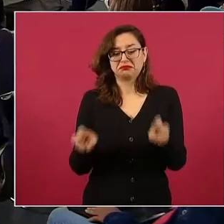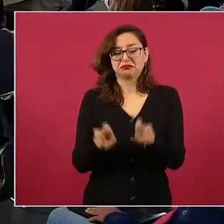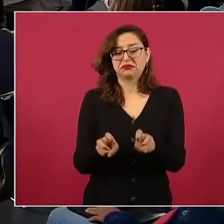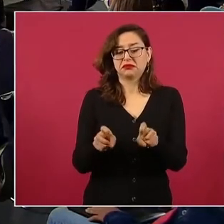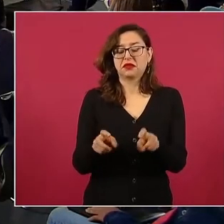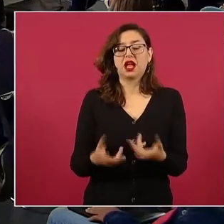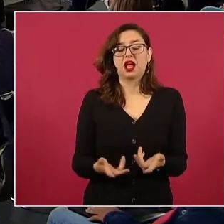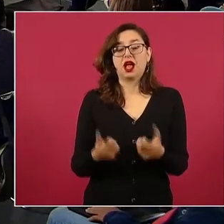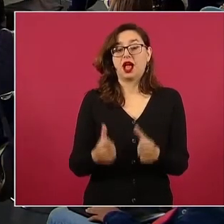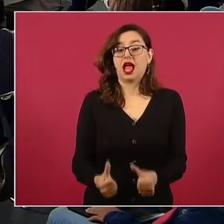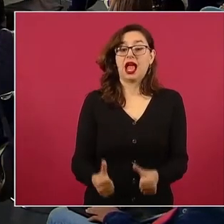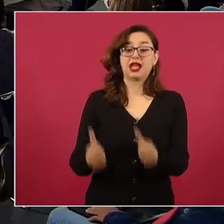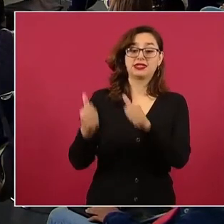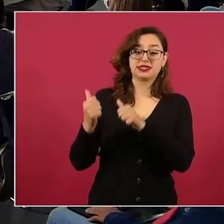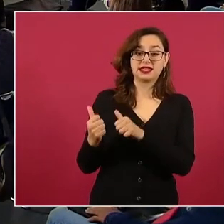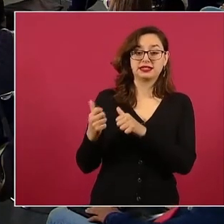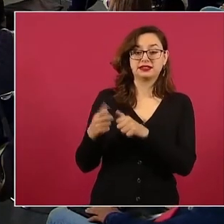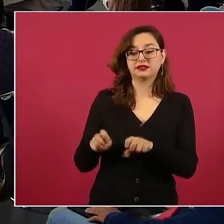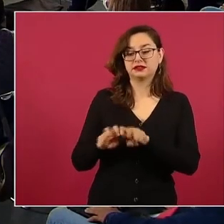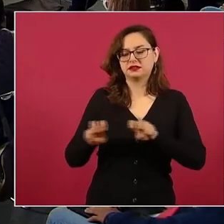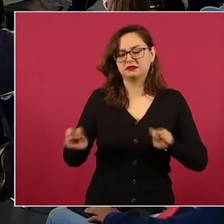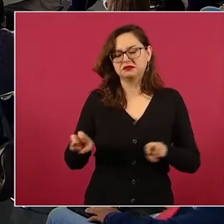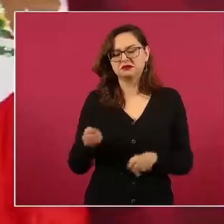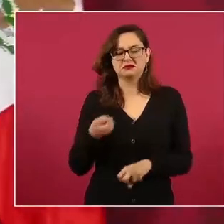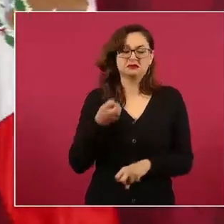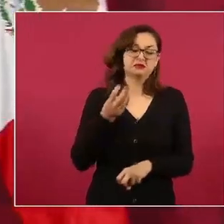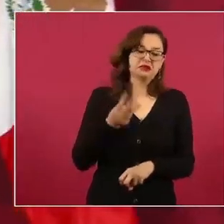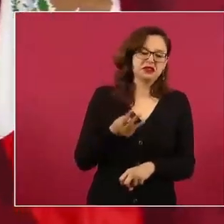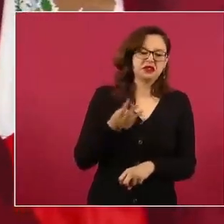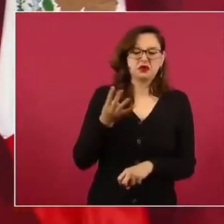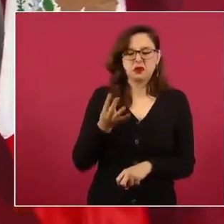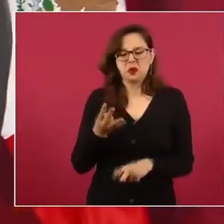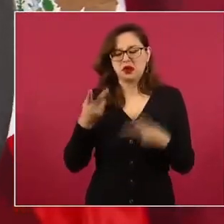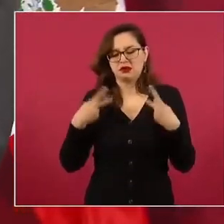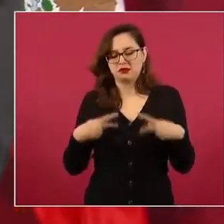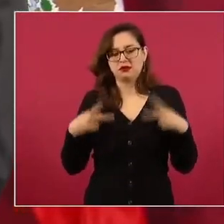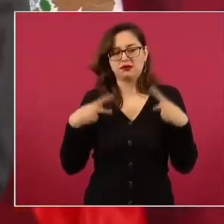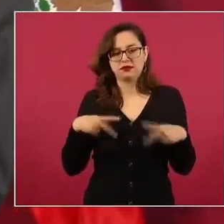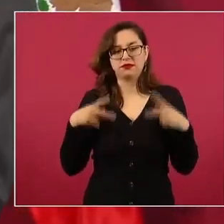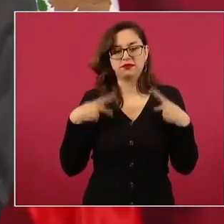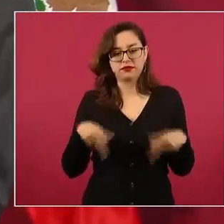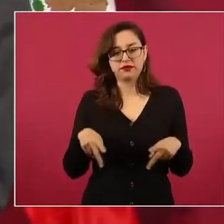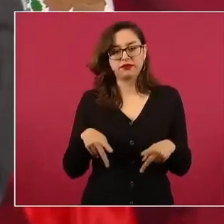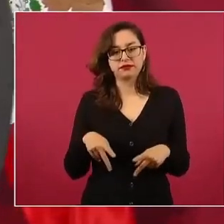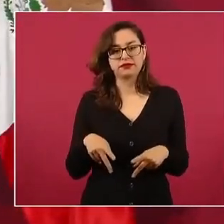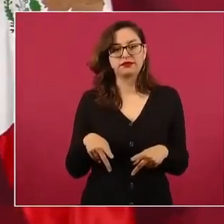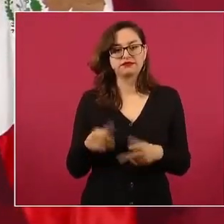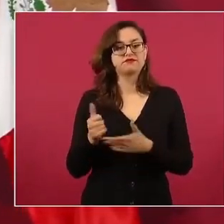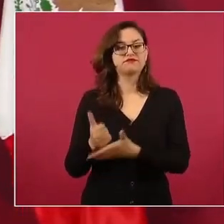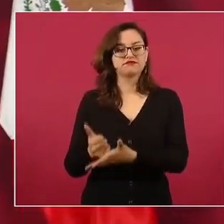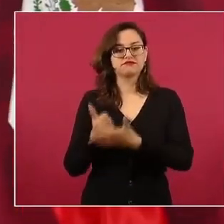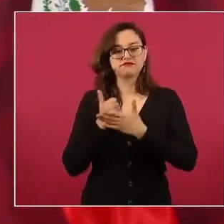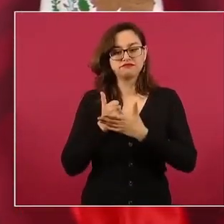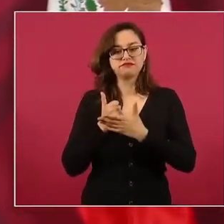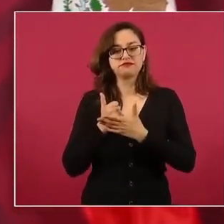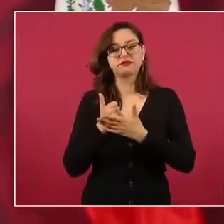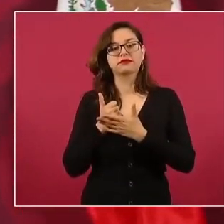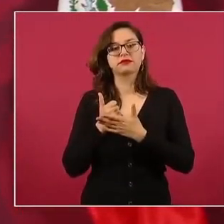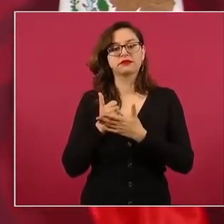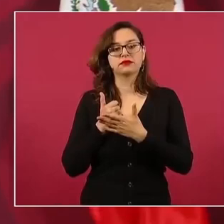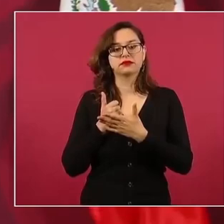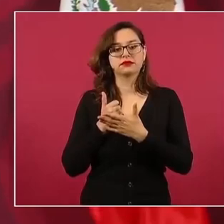nos ayudaba, venían como tres o cuatro de lo que la Policía